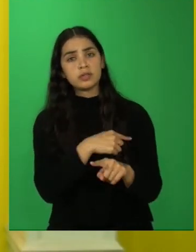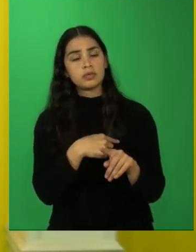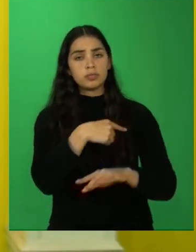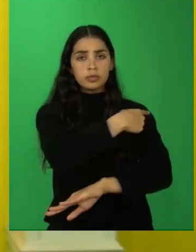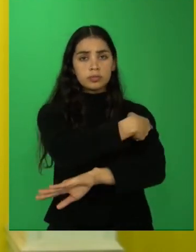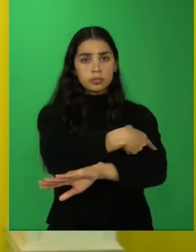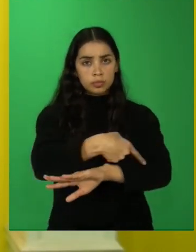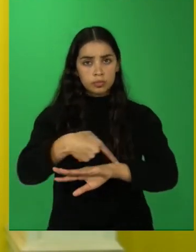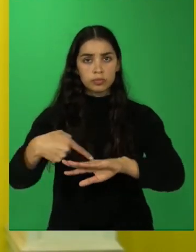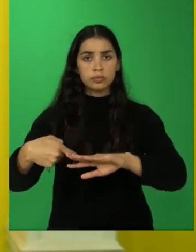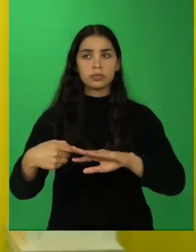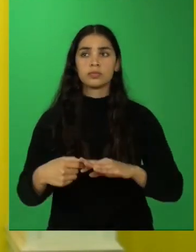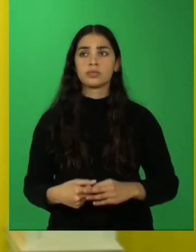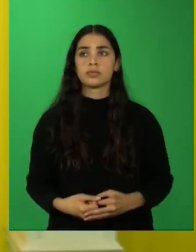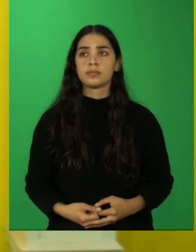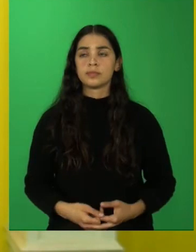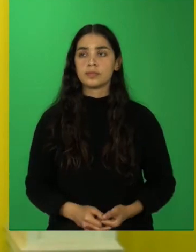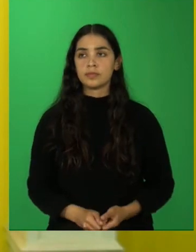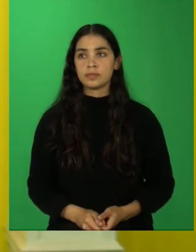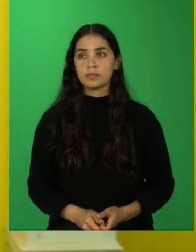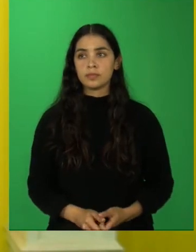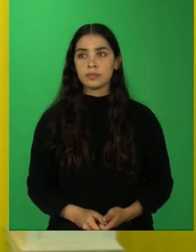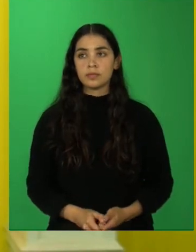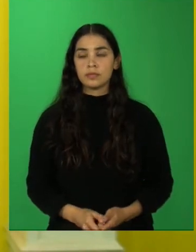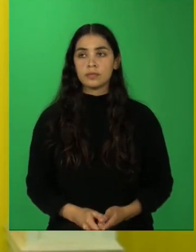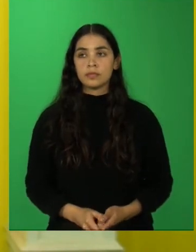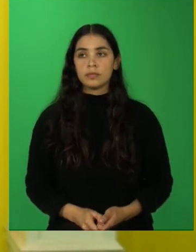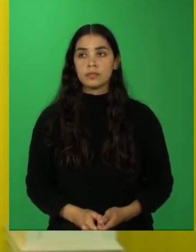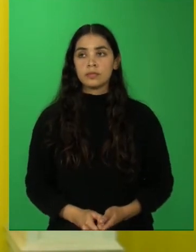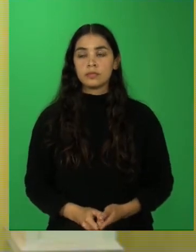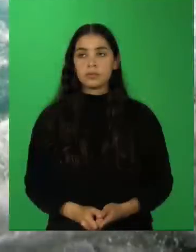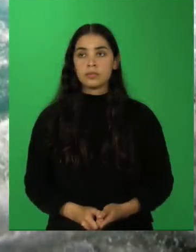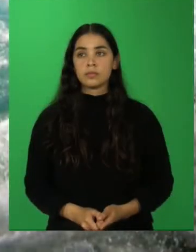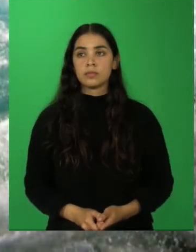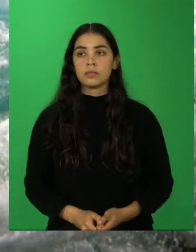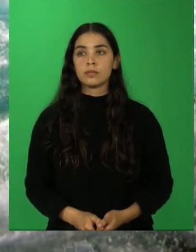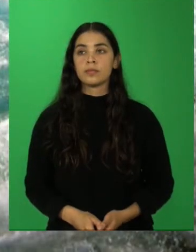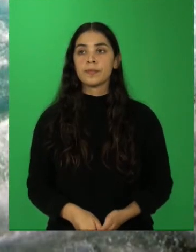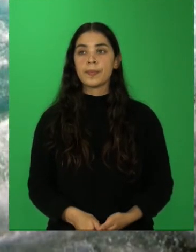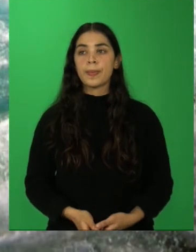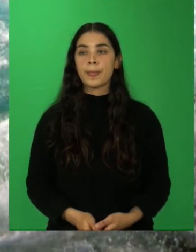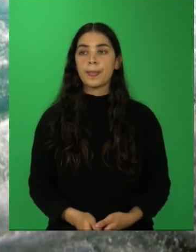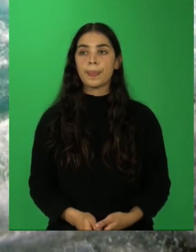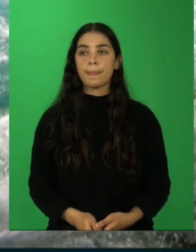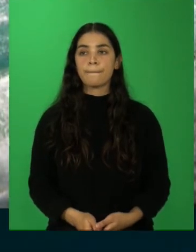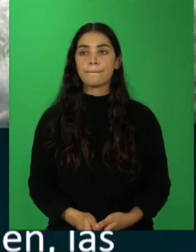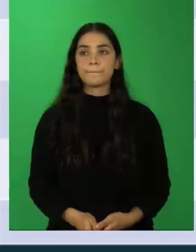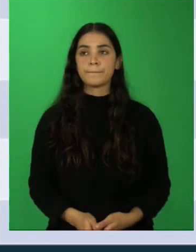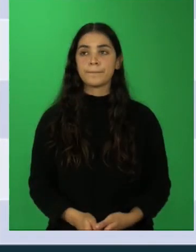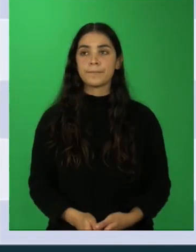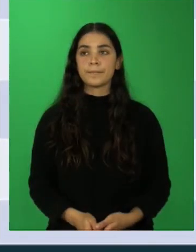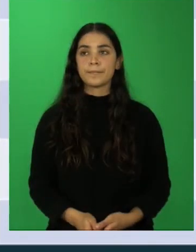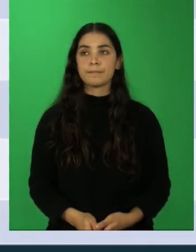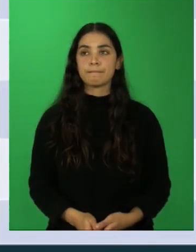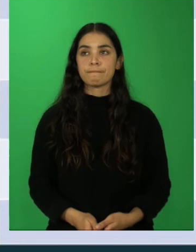Paine, Canal de Puyuche, Sarmiento, Río de Minas, Canal de Morenadas y Río Serrano.